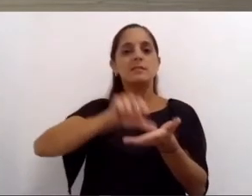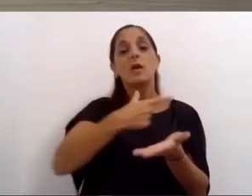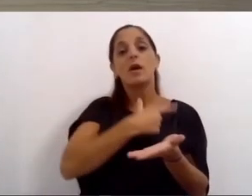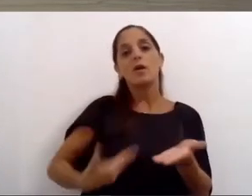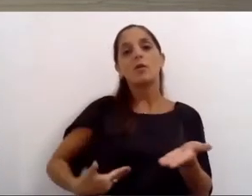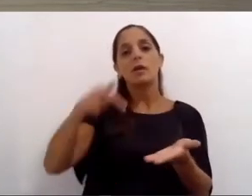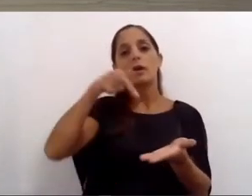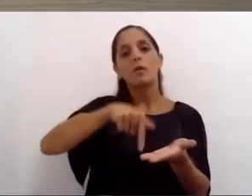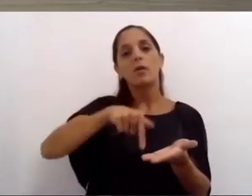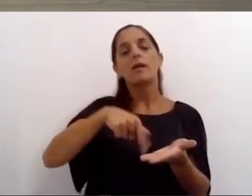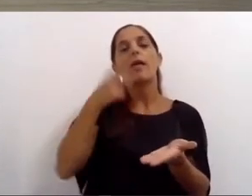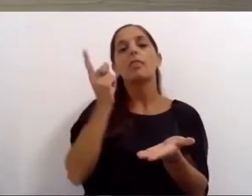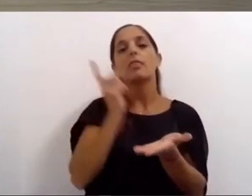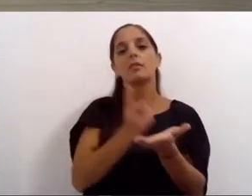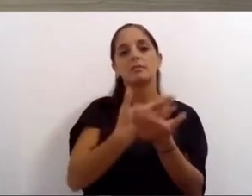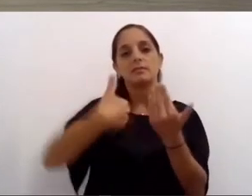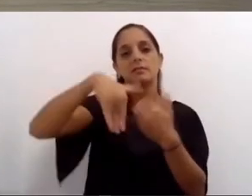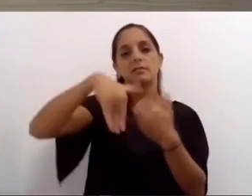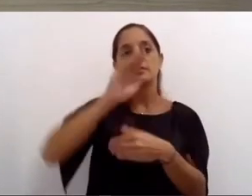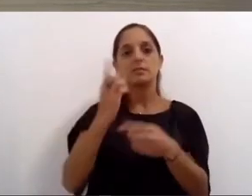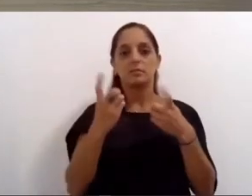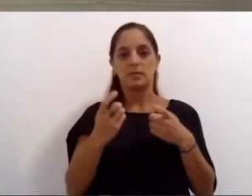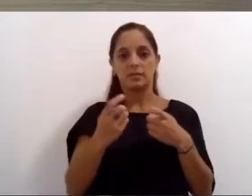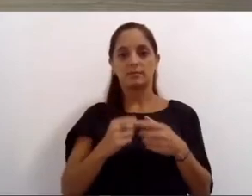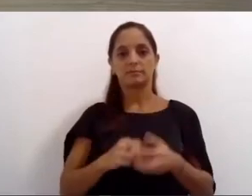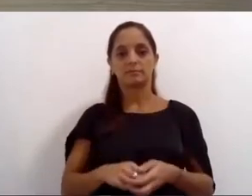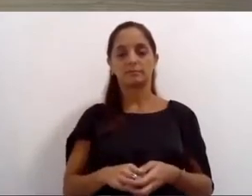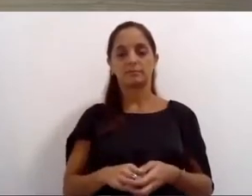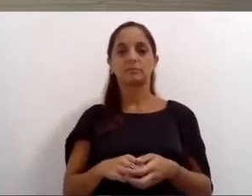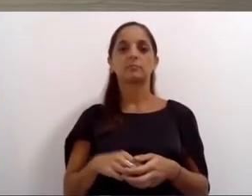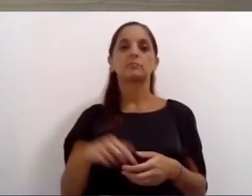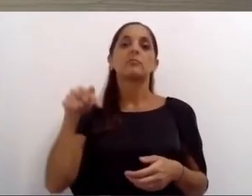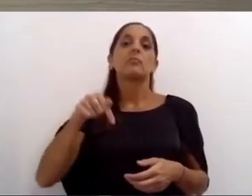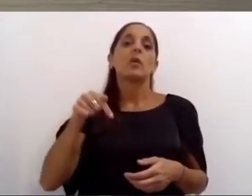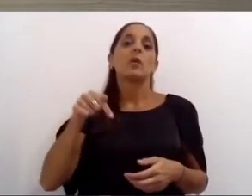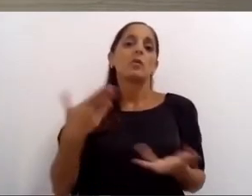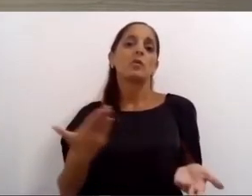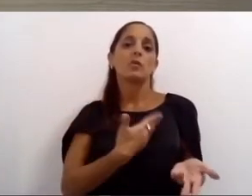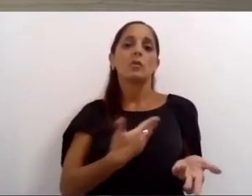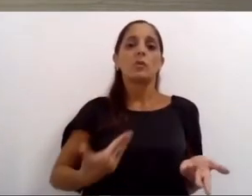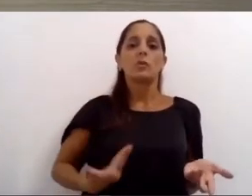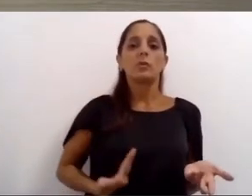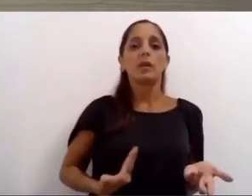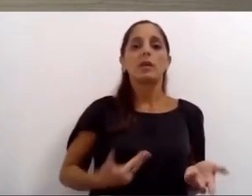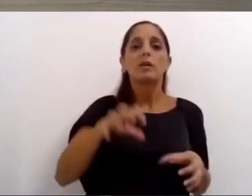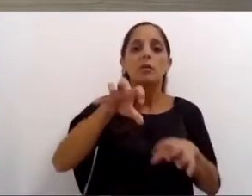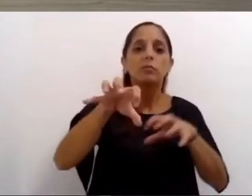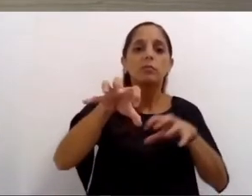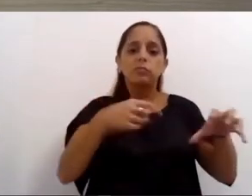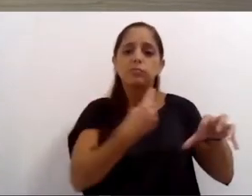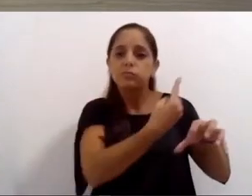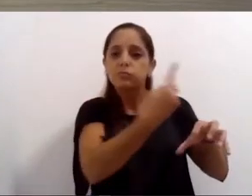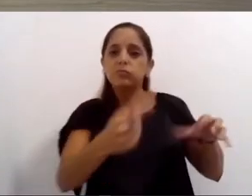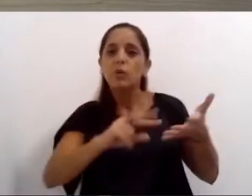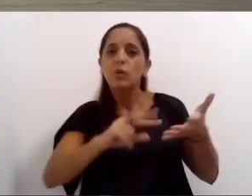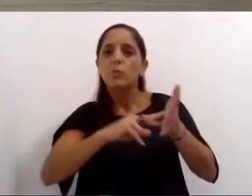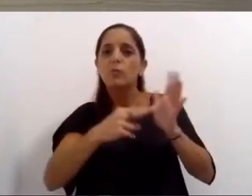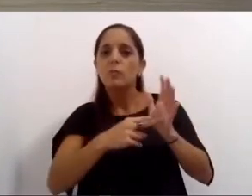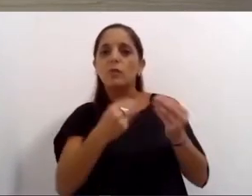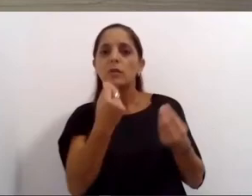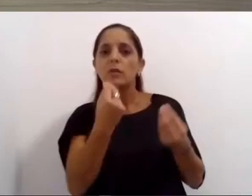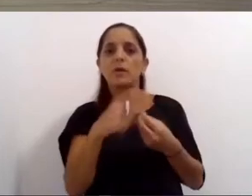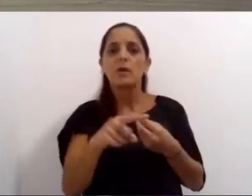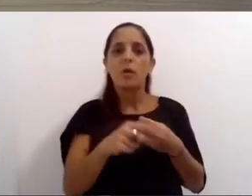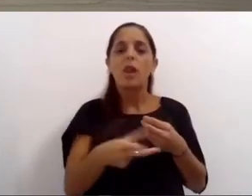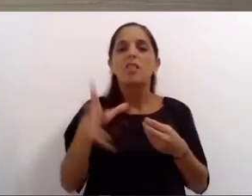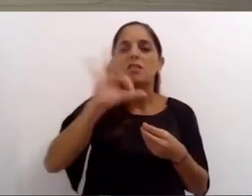institucional administrativa y política hoy los gobiernos locales resuelven cada vez más problemas del día a día de los vecinos